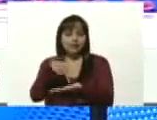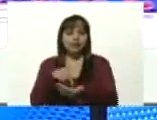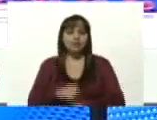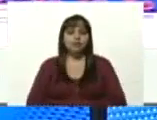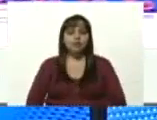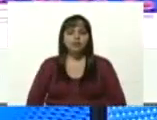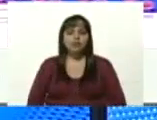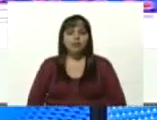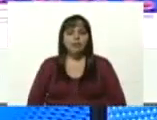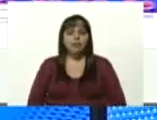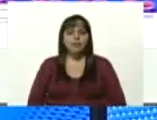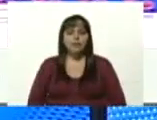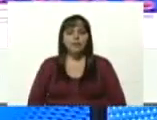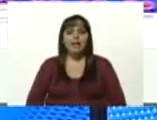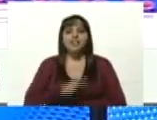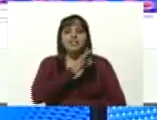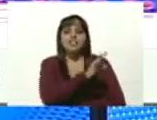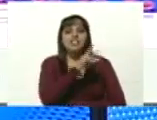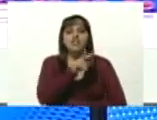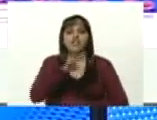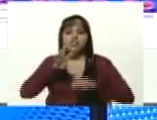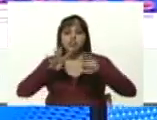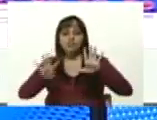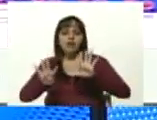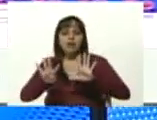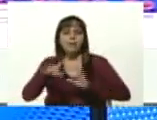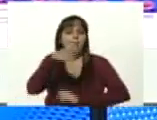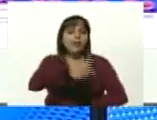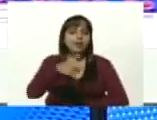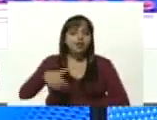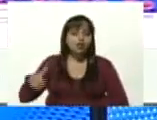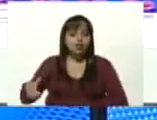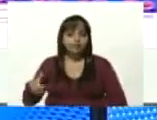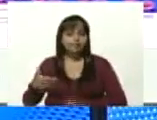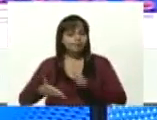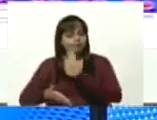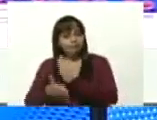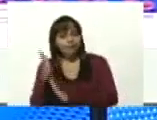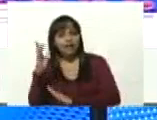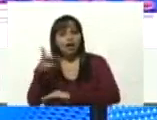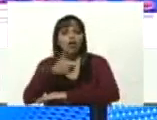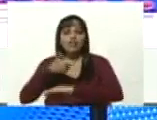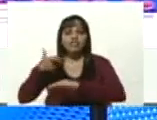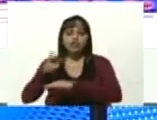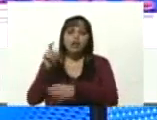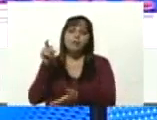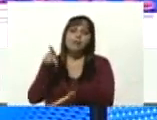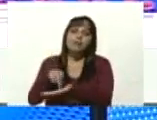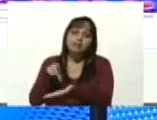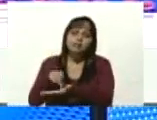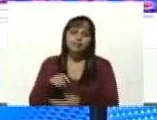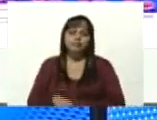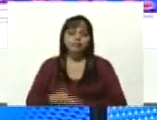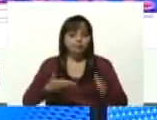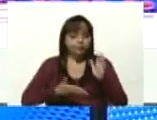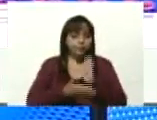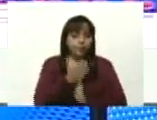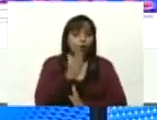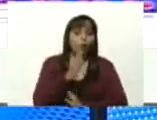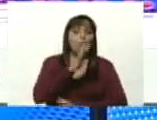329 candidatos y candidatos a las gobernaciones 4 mil